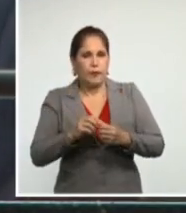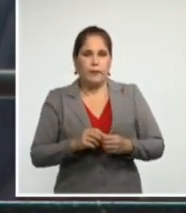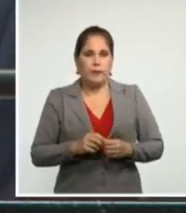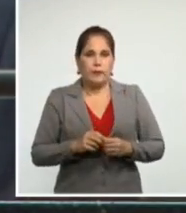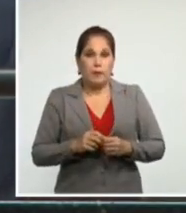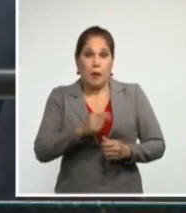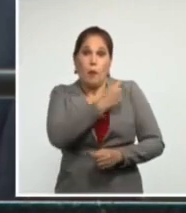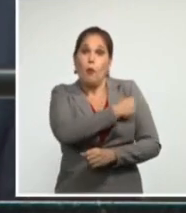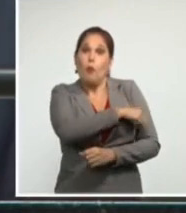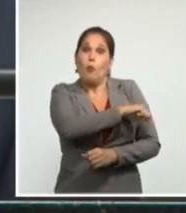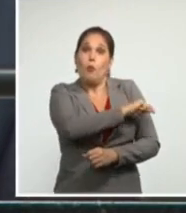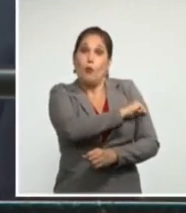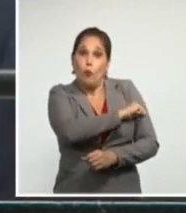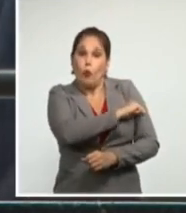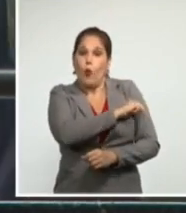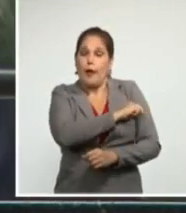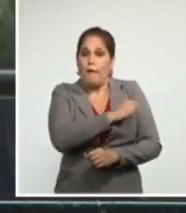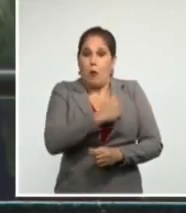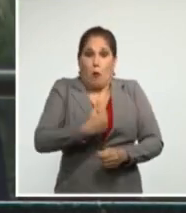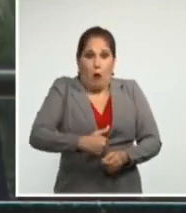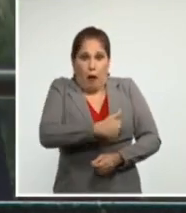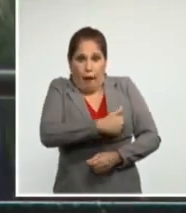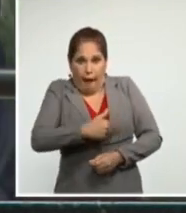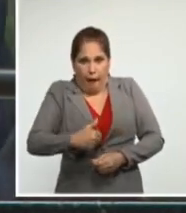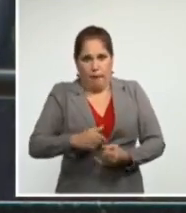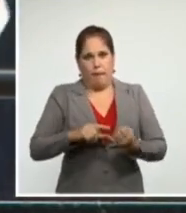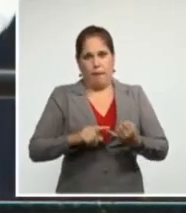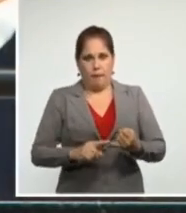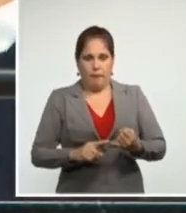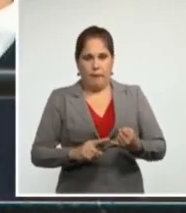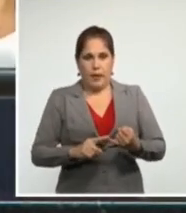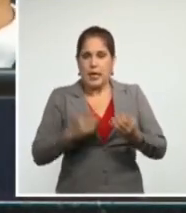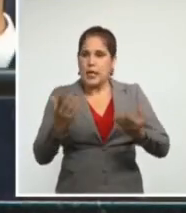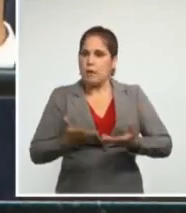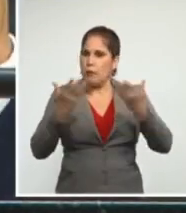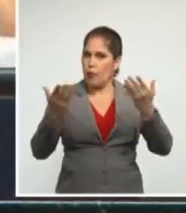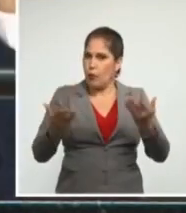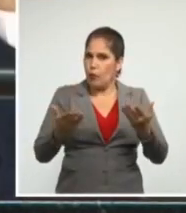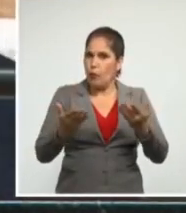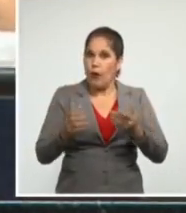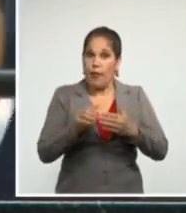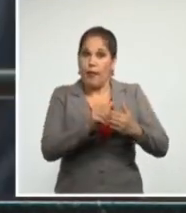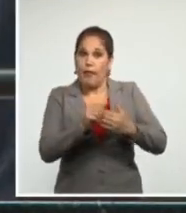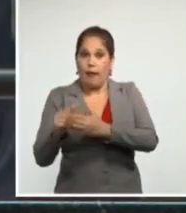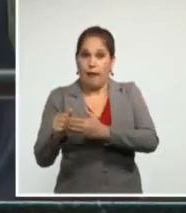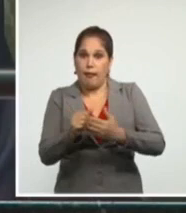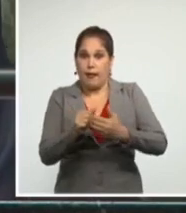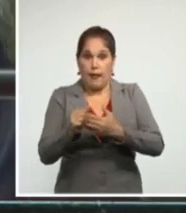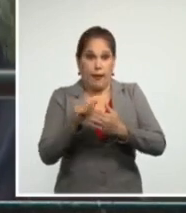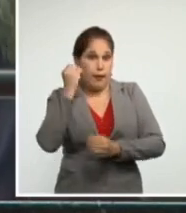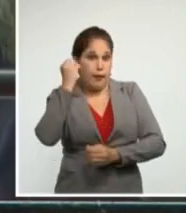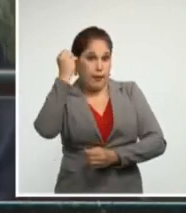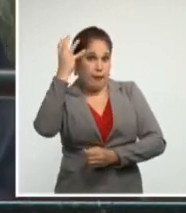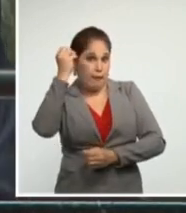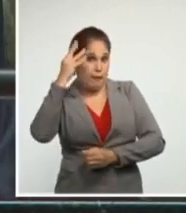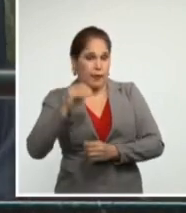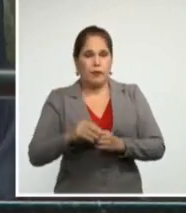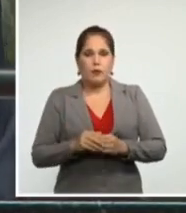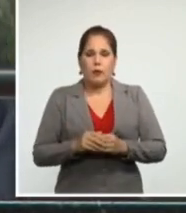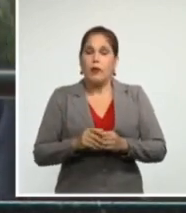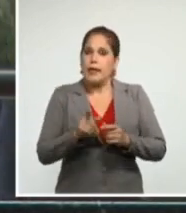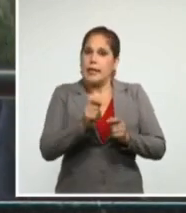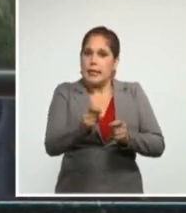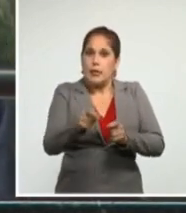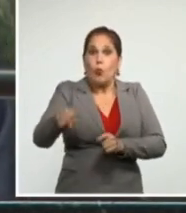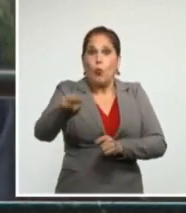población cubana a penurias y promueven a líderes artificiales que inciten